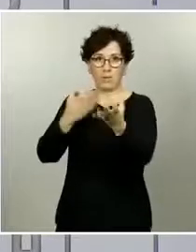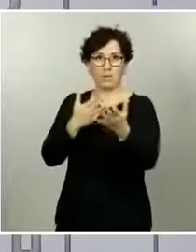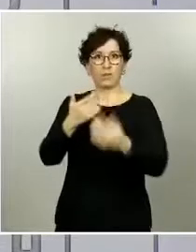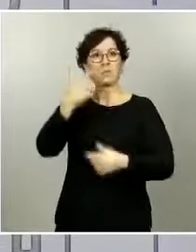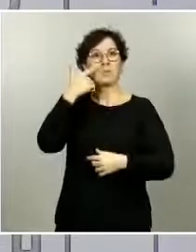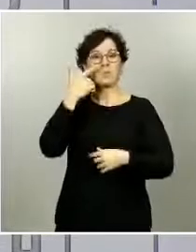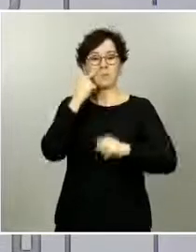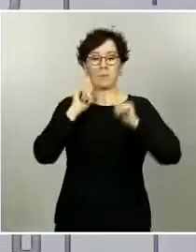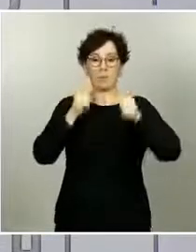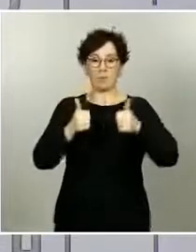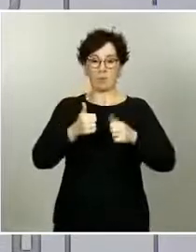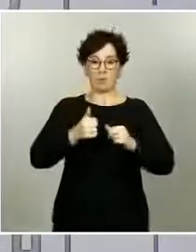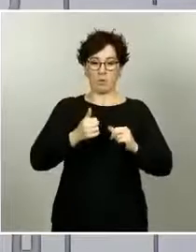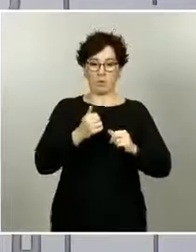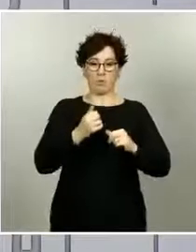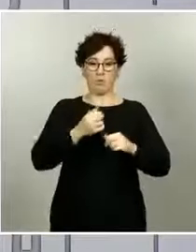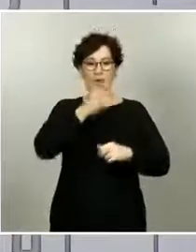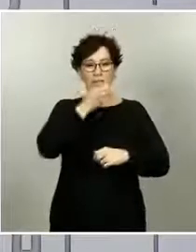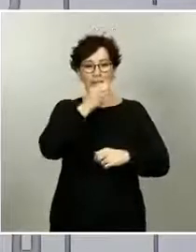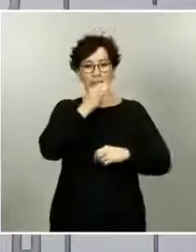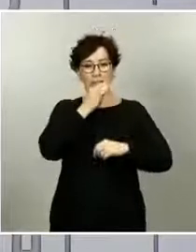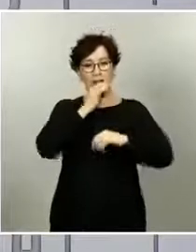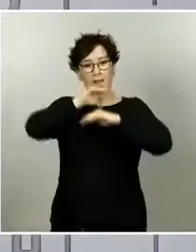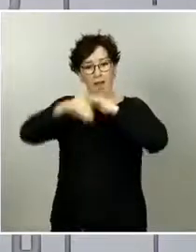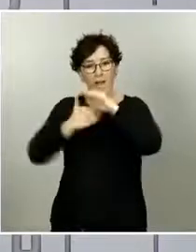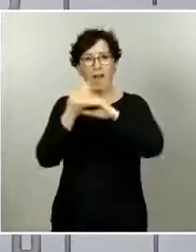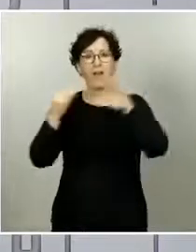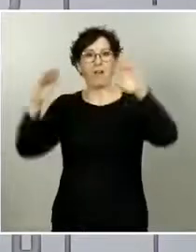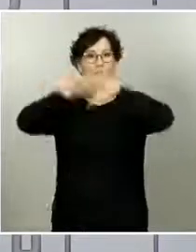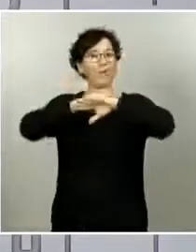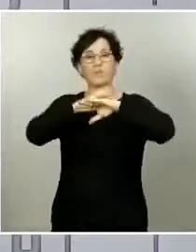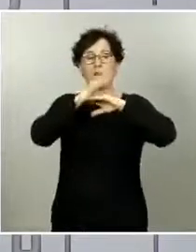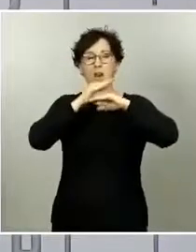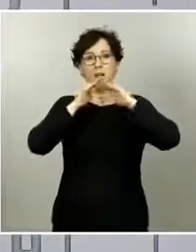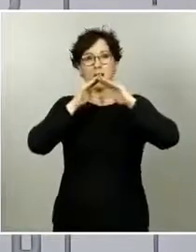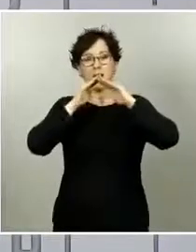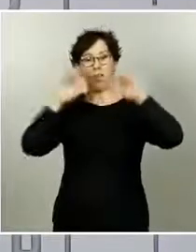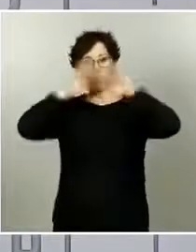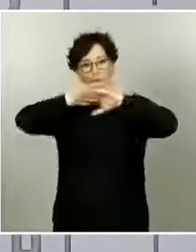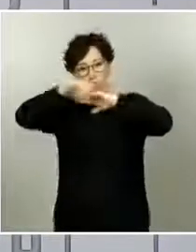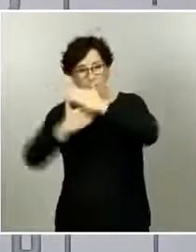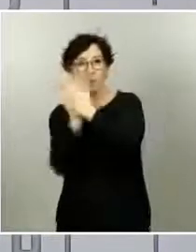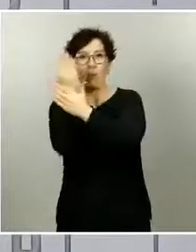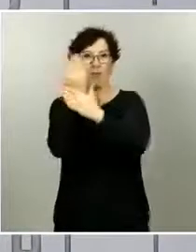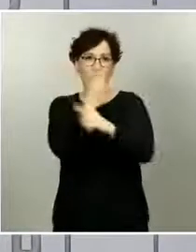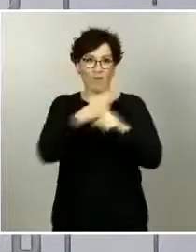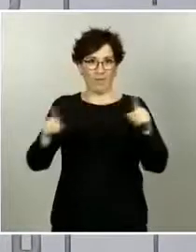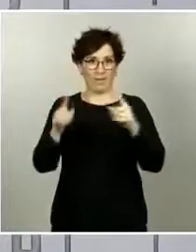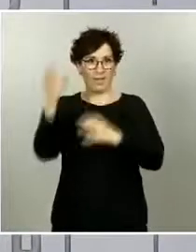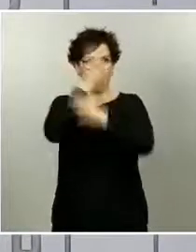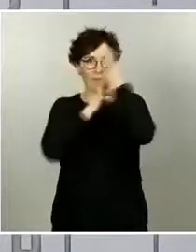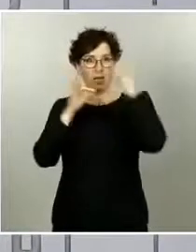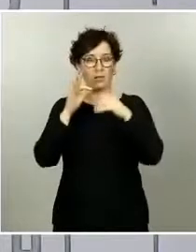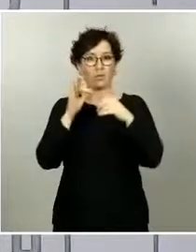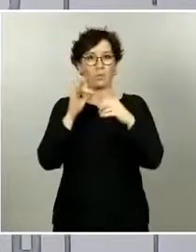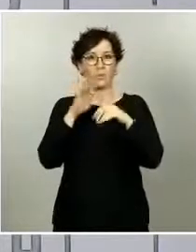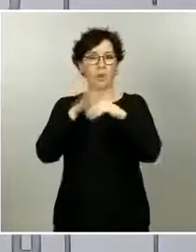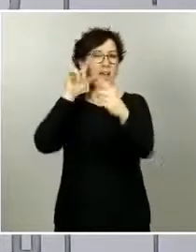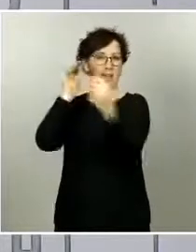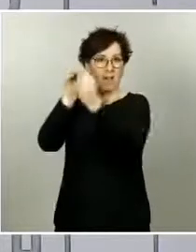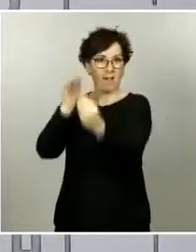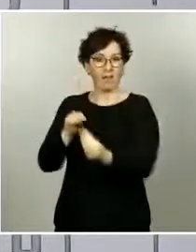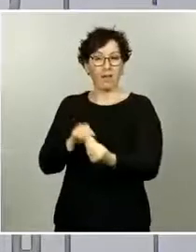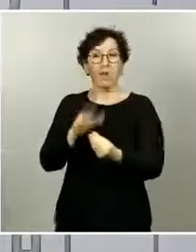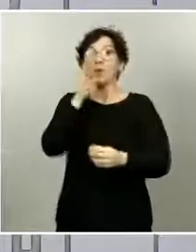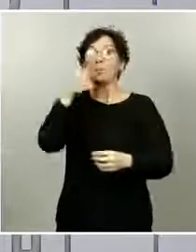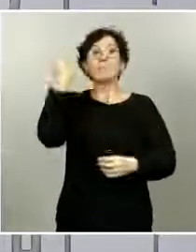Ahora mismo estábamos dando de 20 horas a 19,59 horas. Lo cual va a hacer